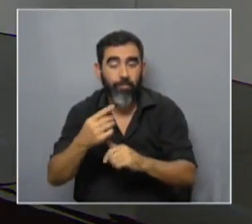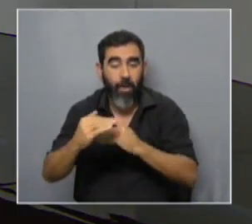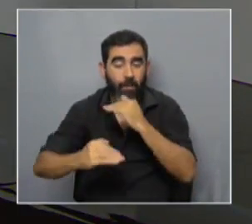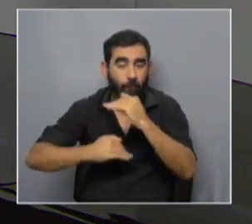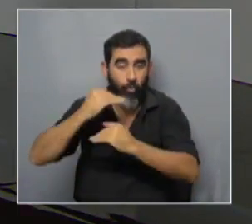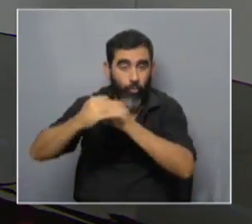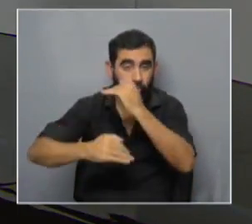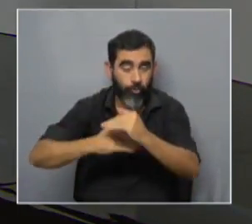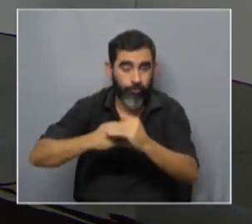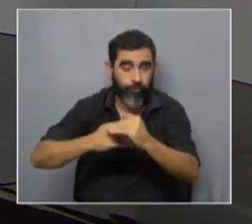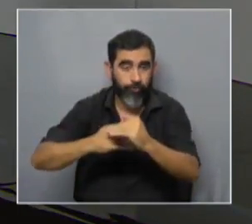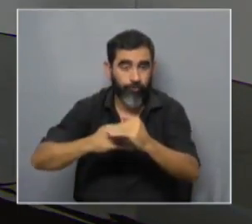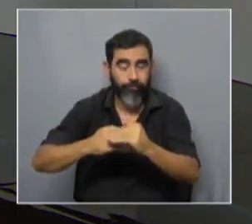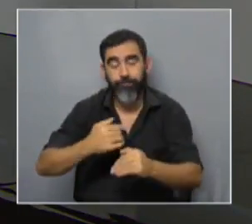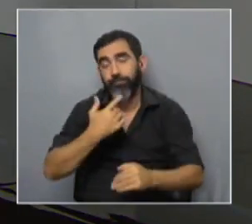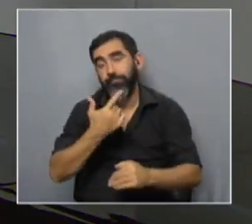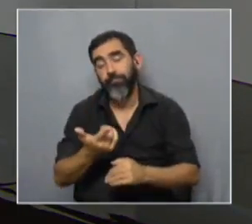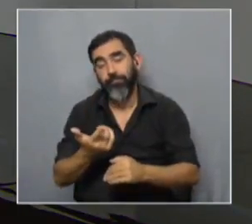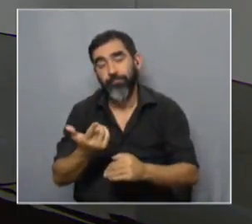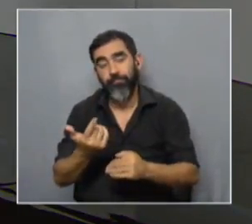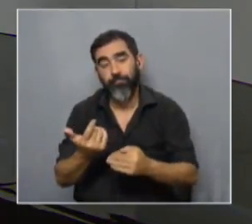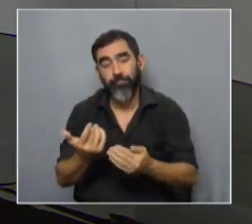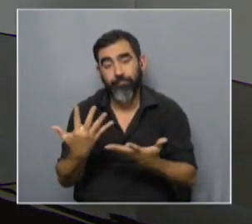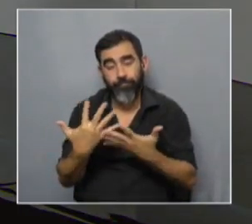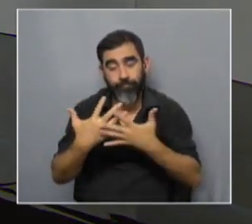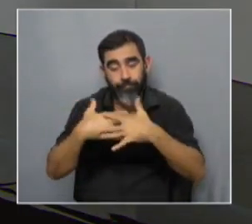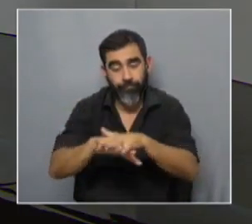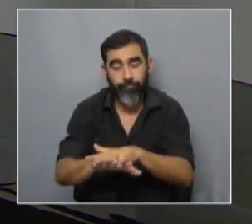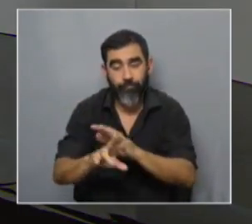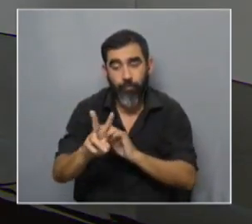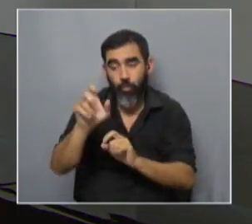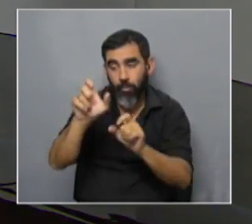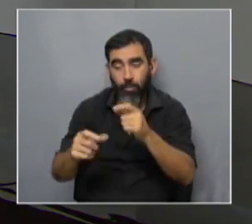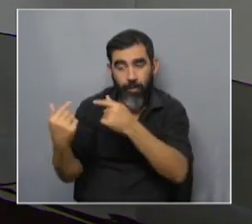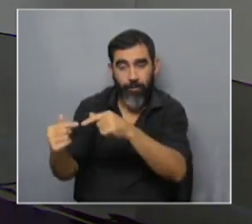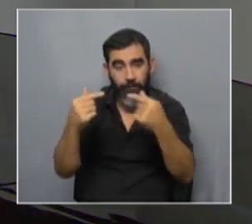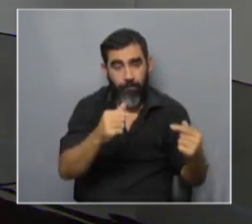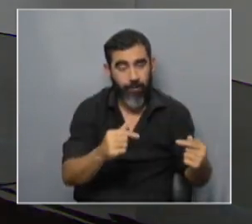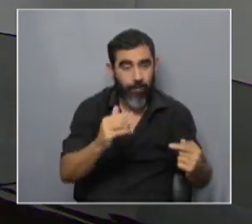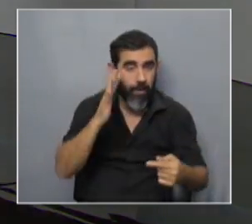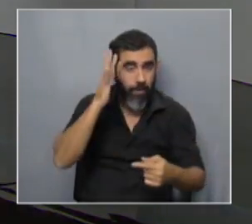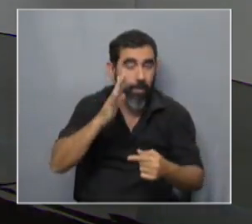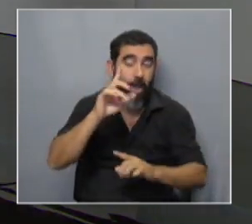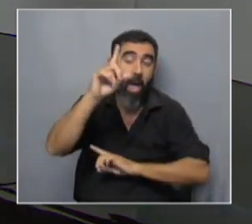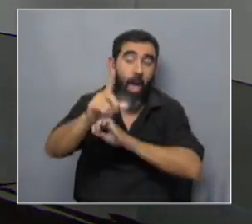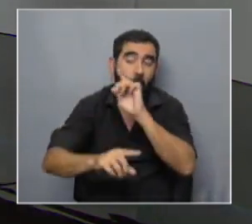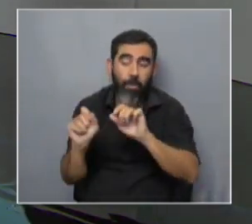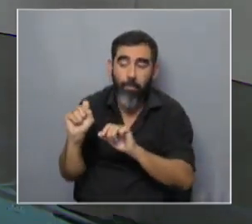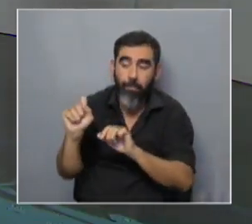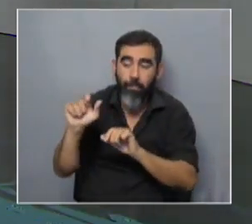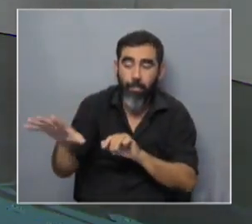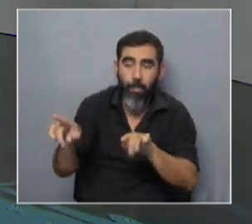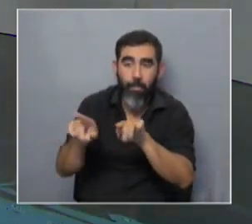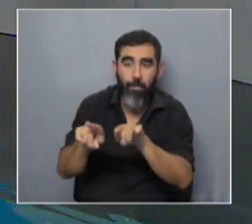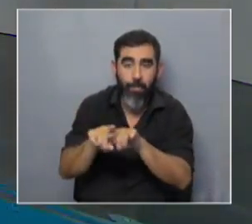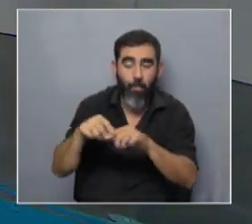evolución cuando uno cruza por ejemplo dos individuos con características distintas, que esperas es que algunas de las características que deseas